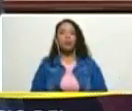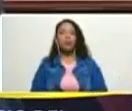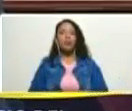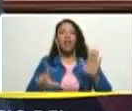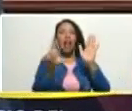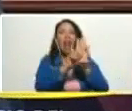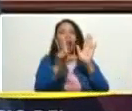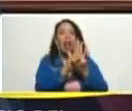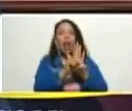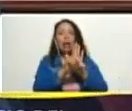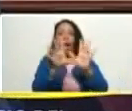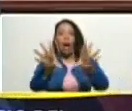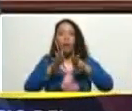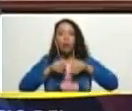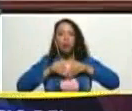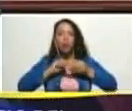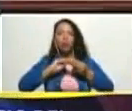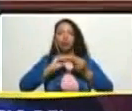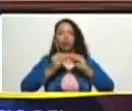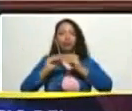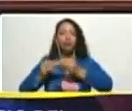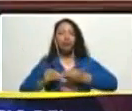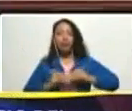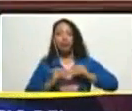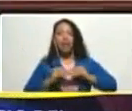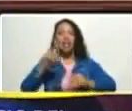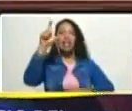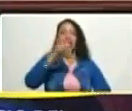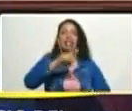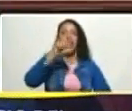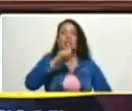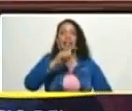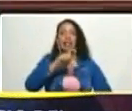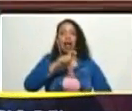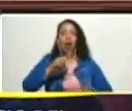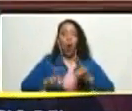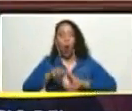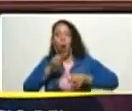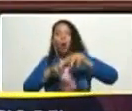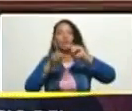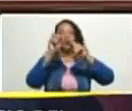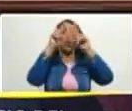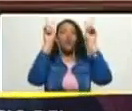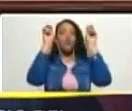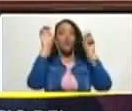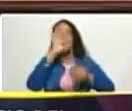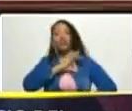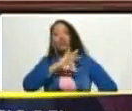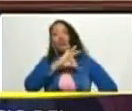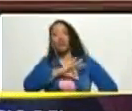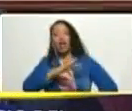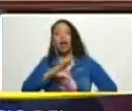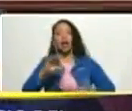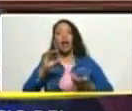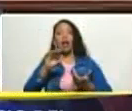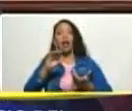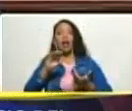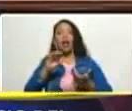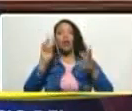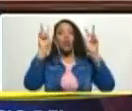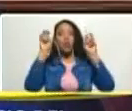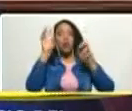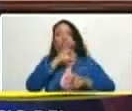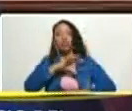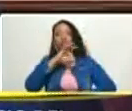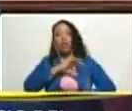adaptadas a las necesidades de construcción de una nueva sociedad una nueva sociedad